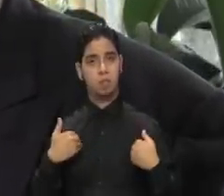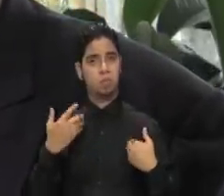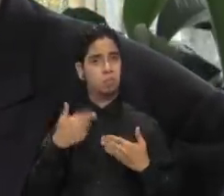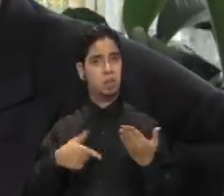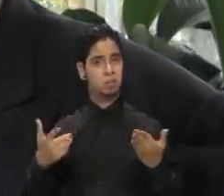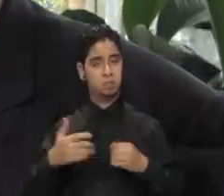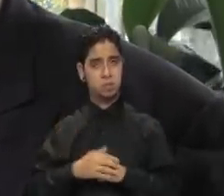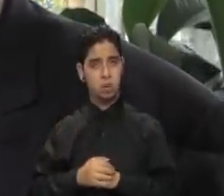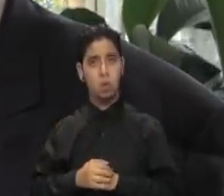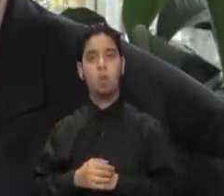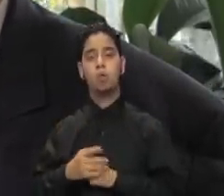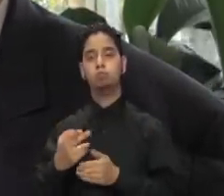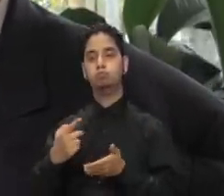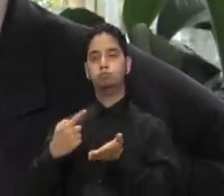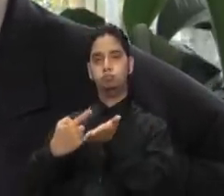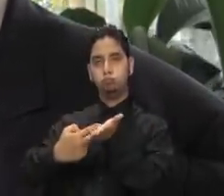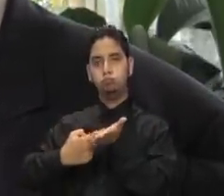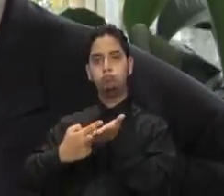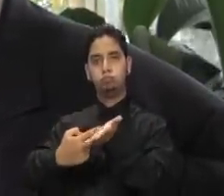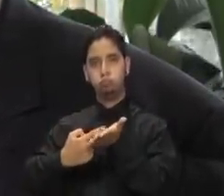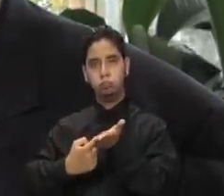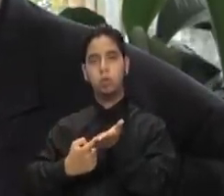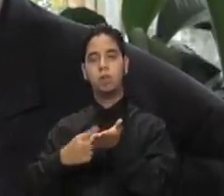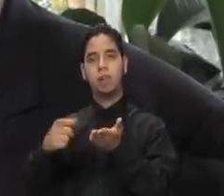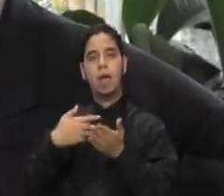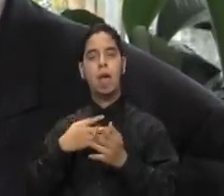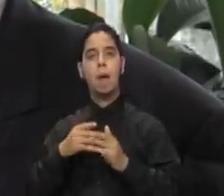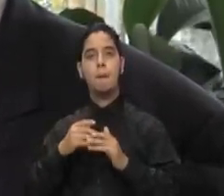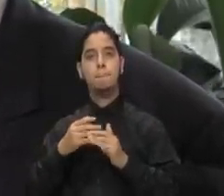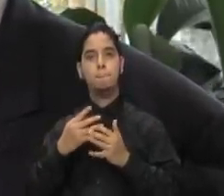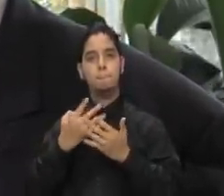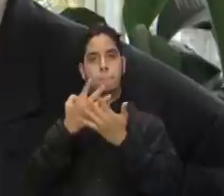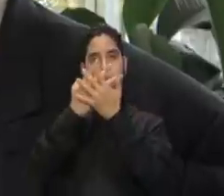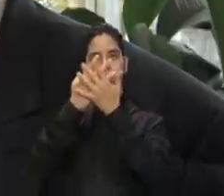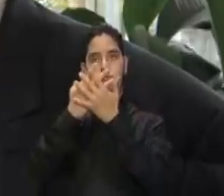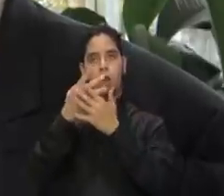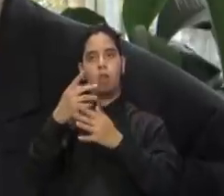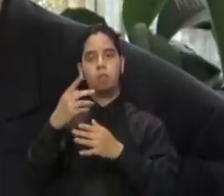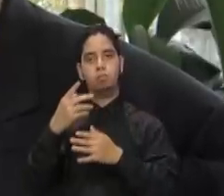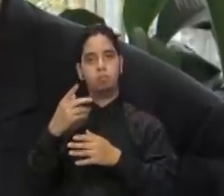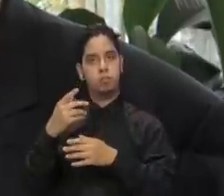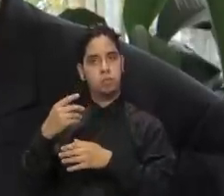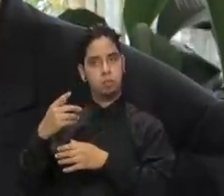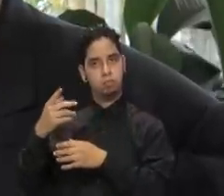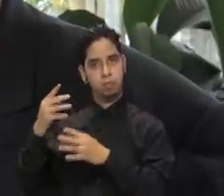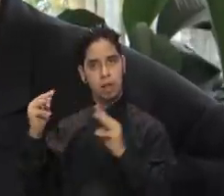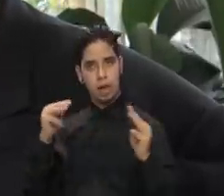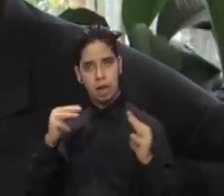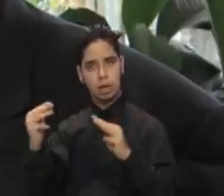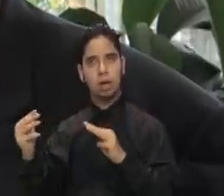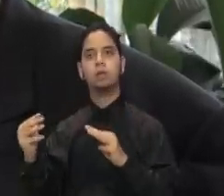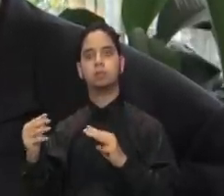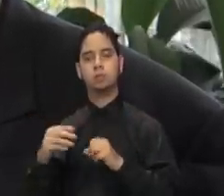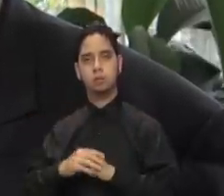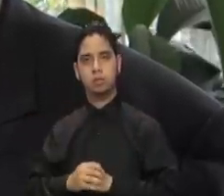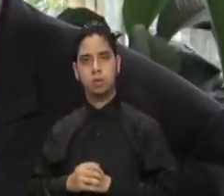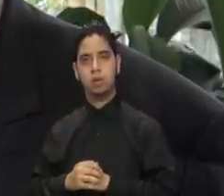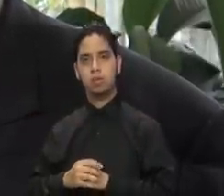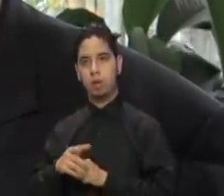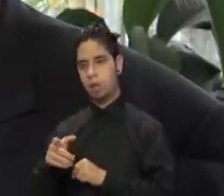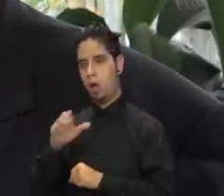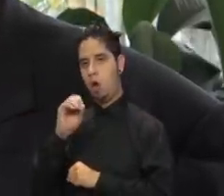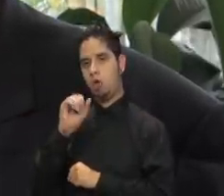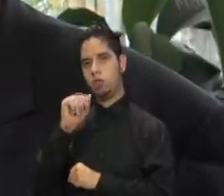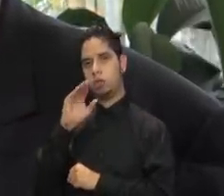la defensa de los prisioneros de guerra y prisioneros políticos Con Jan Soster, la abocada de Oscar López y va a estar el compañero Villanueva,